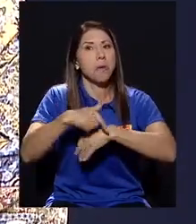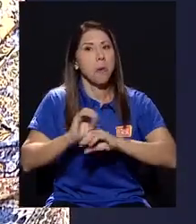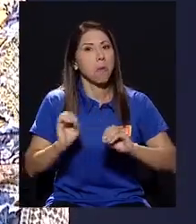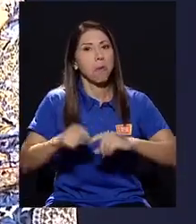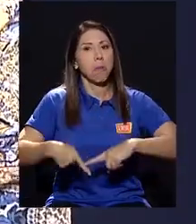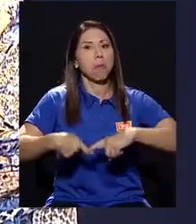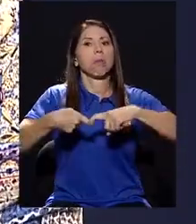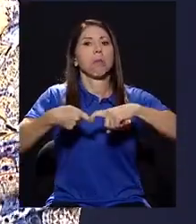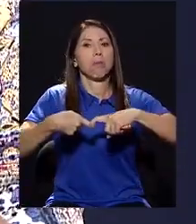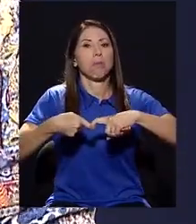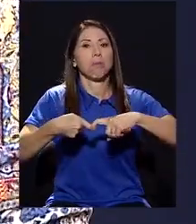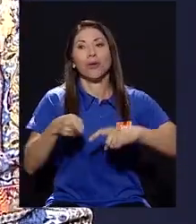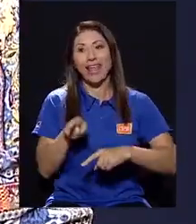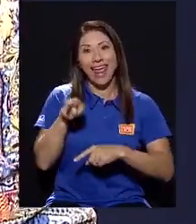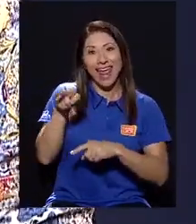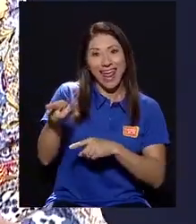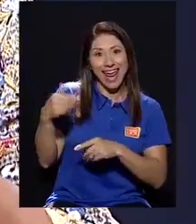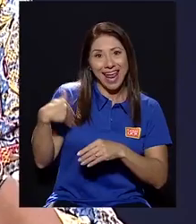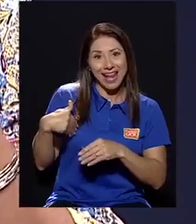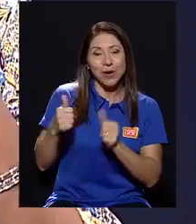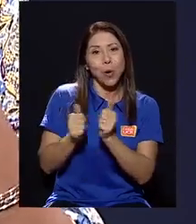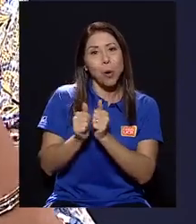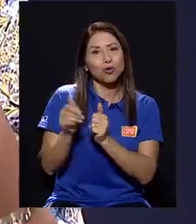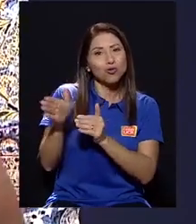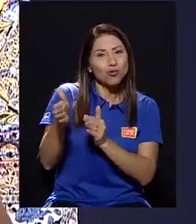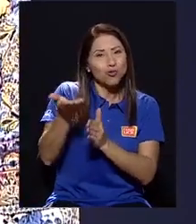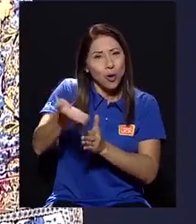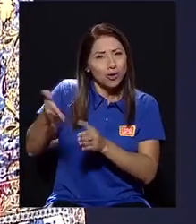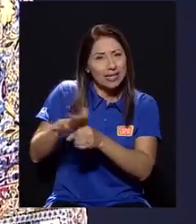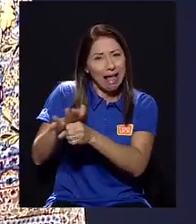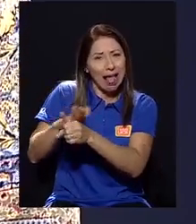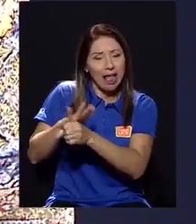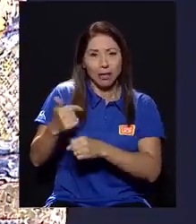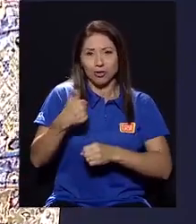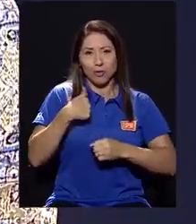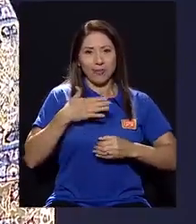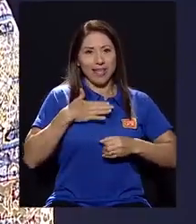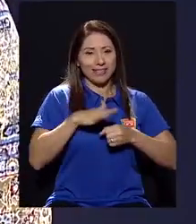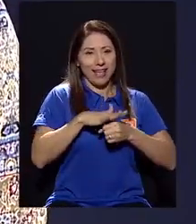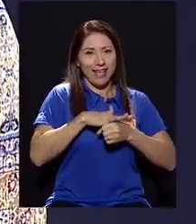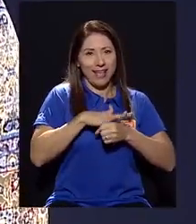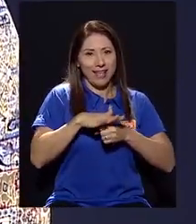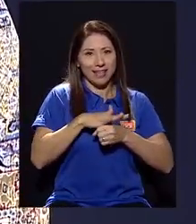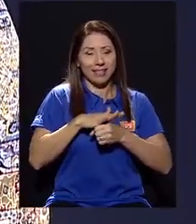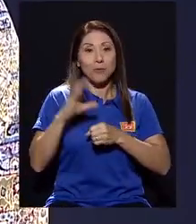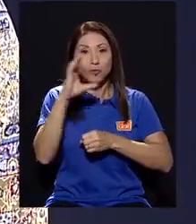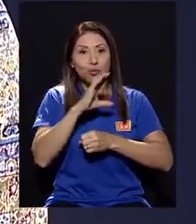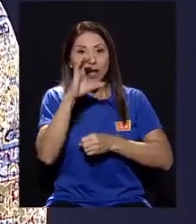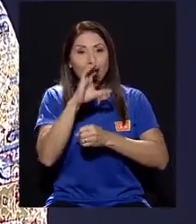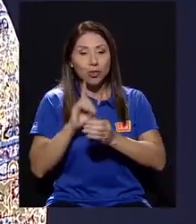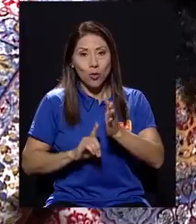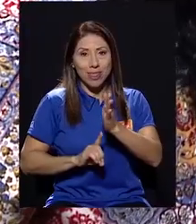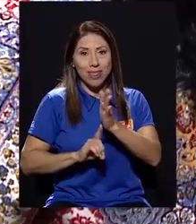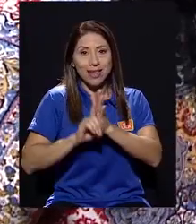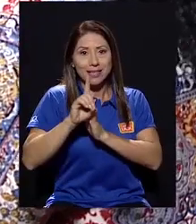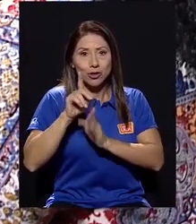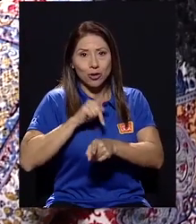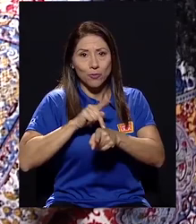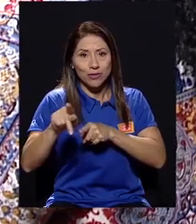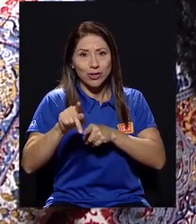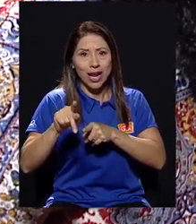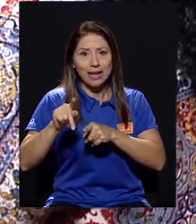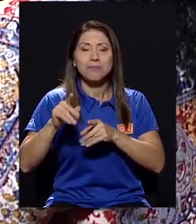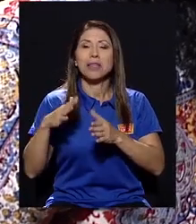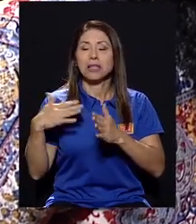en sus carreras y yo en las mías, estábamos como buscando otras posibilidades también de desarrollarnos profesionalmente. Es hasta el